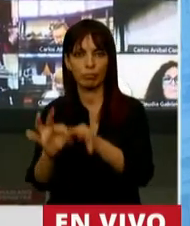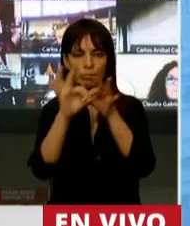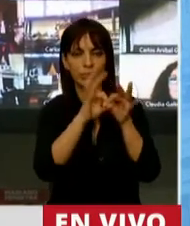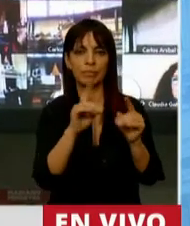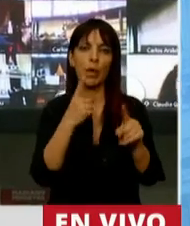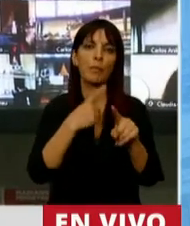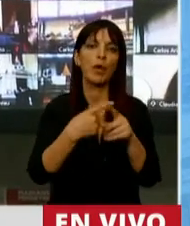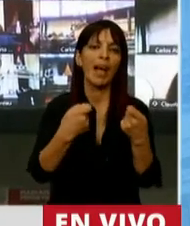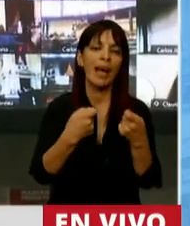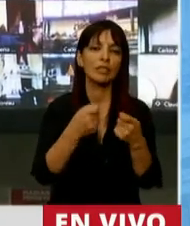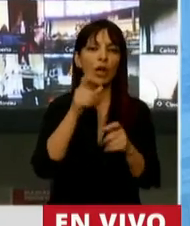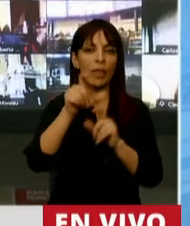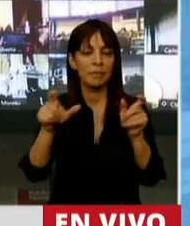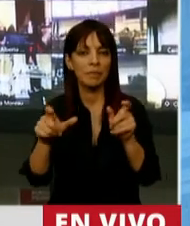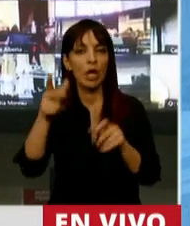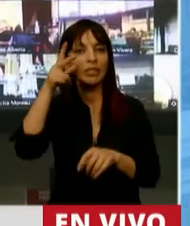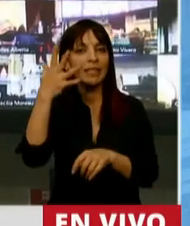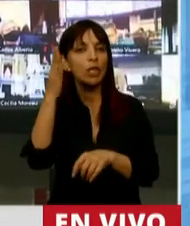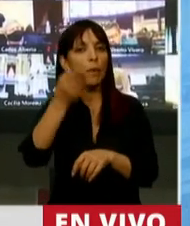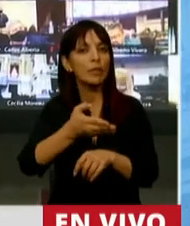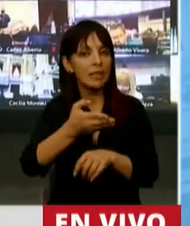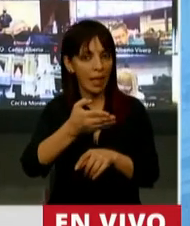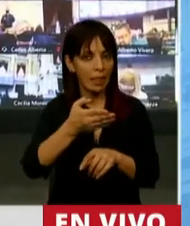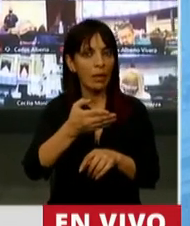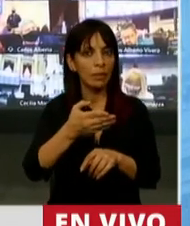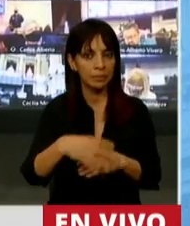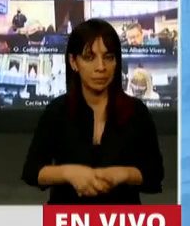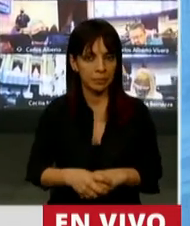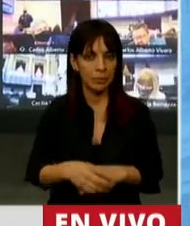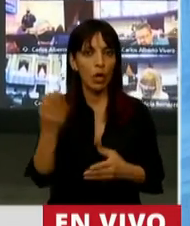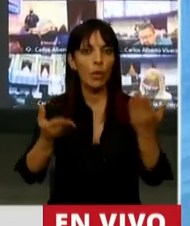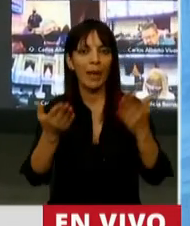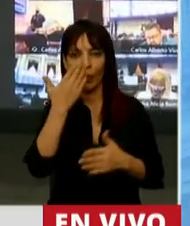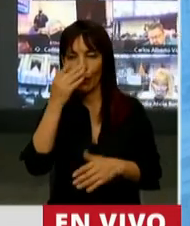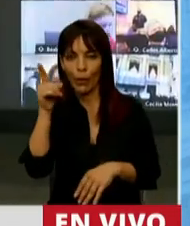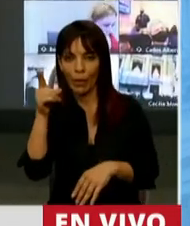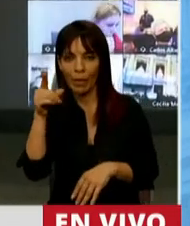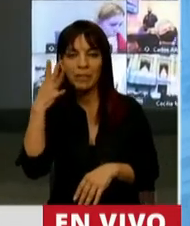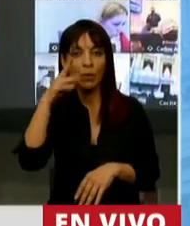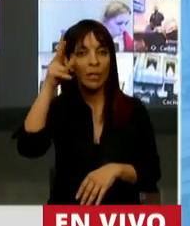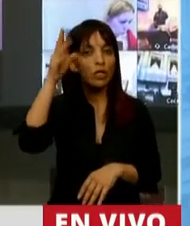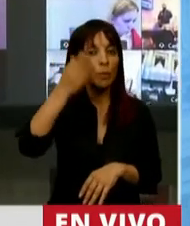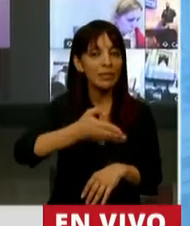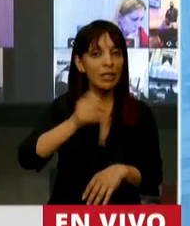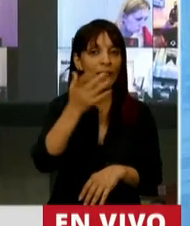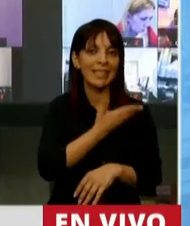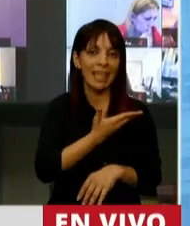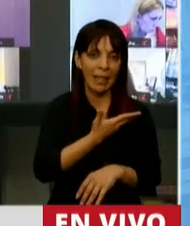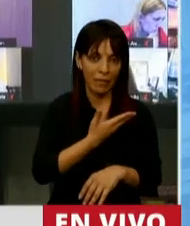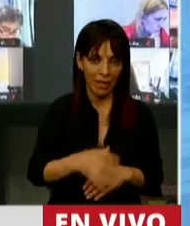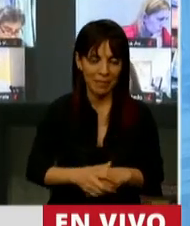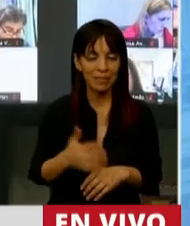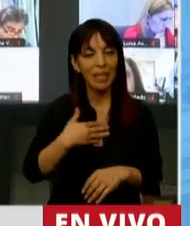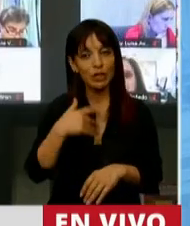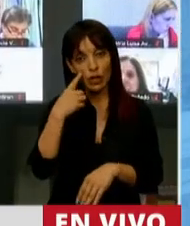habitante de la provincia de Buenos Aires es el 85% superior al de Córdoba y el 58% superior al de Santa Fe. Yo como